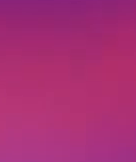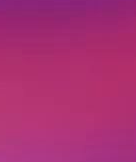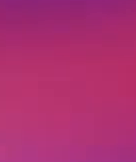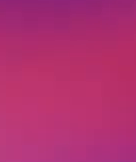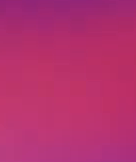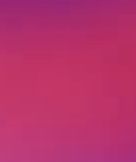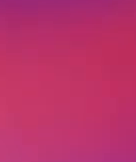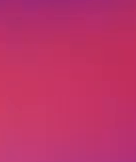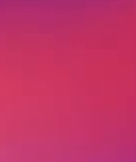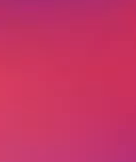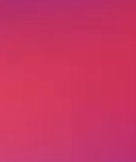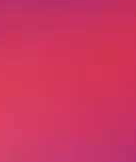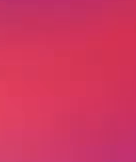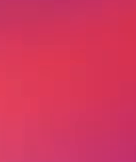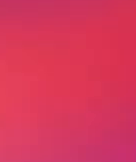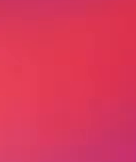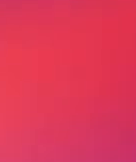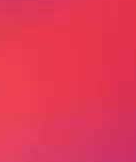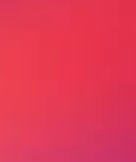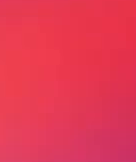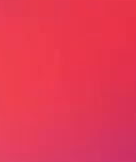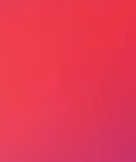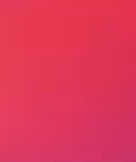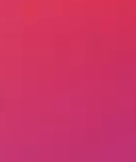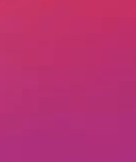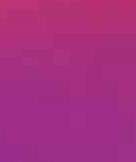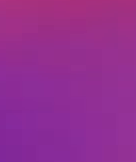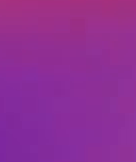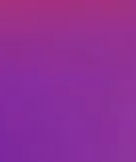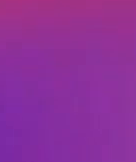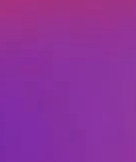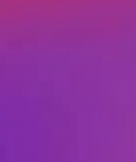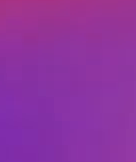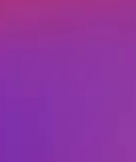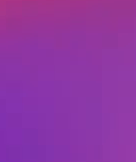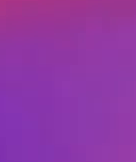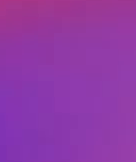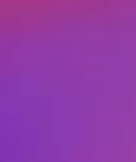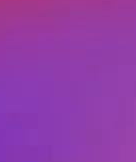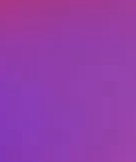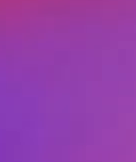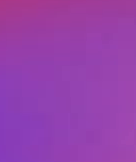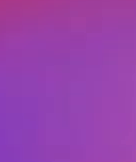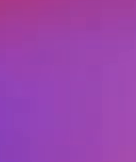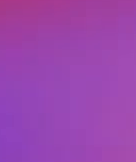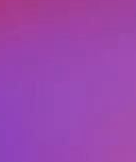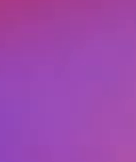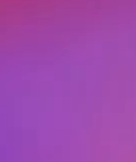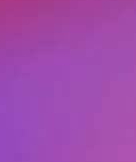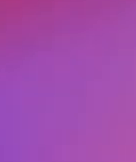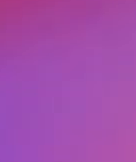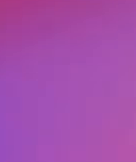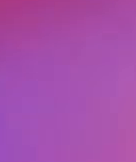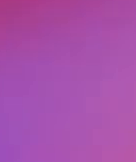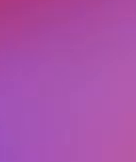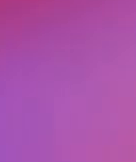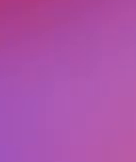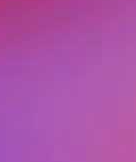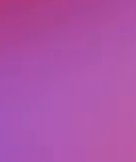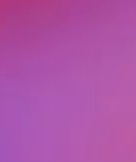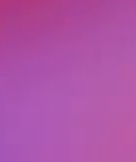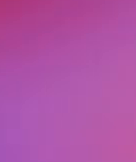.gov.mx. Y recuerda que también cuentas con el sitio aprendeencasa.sep.gov